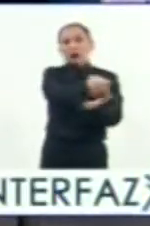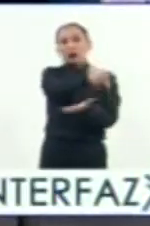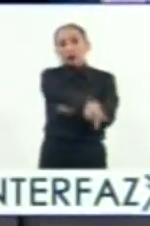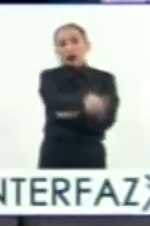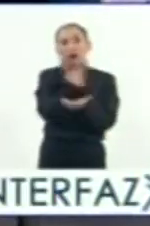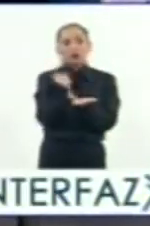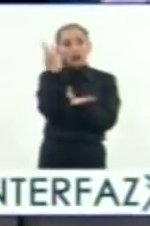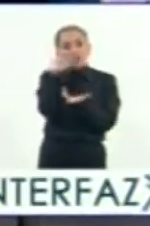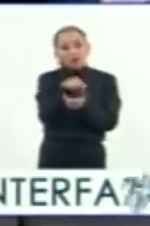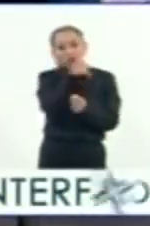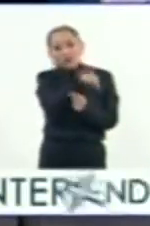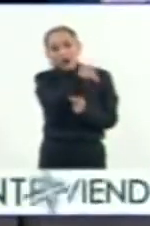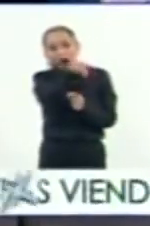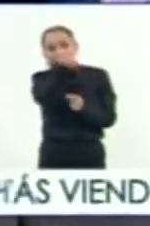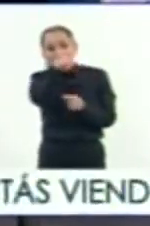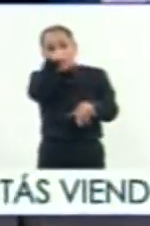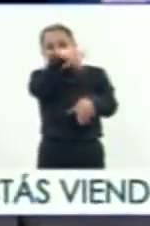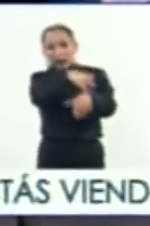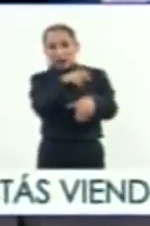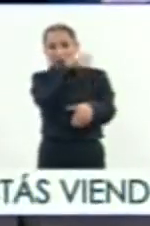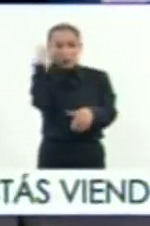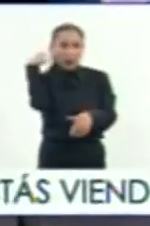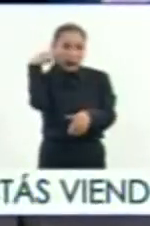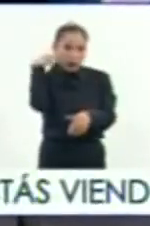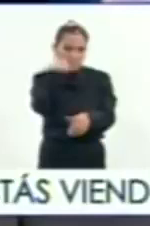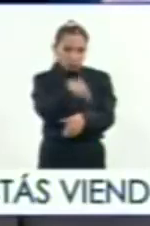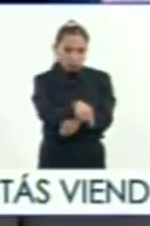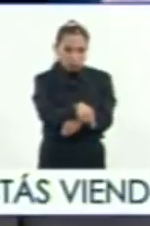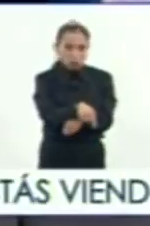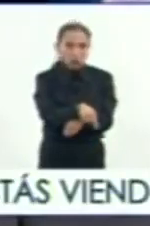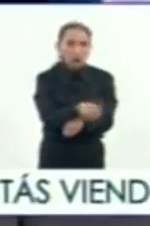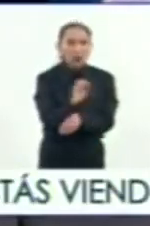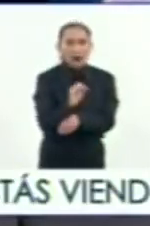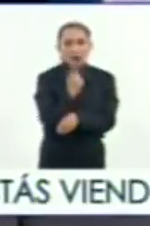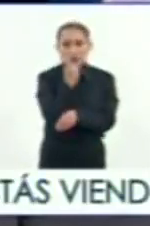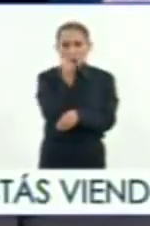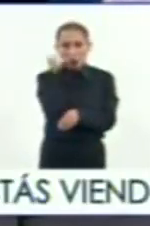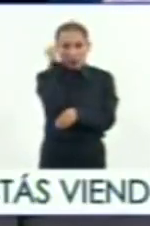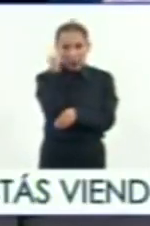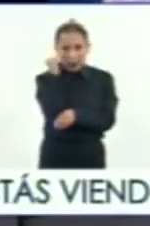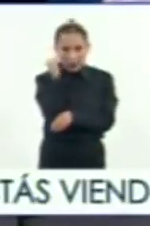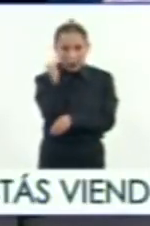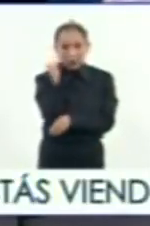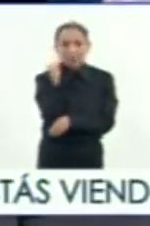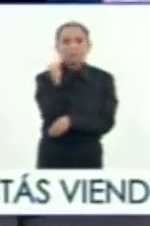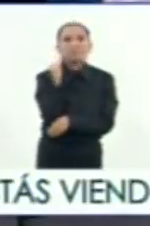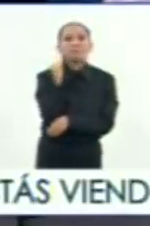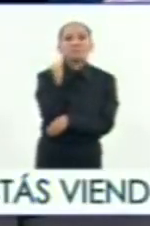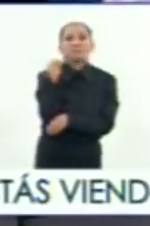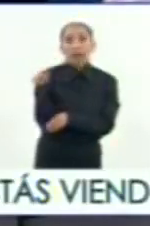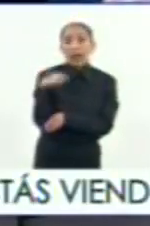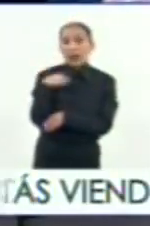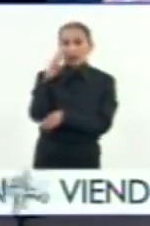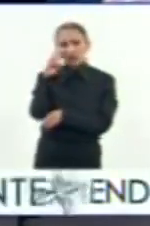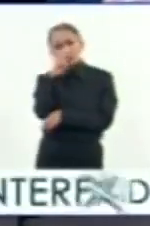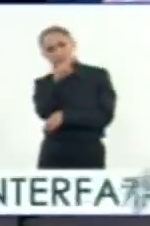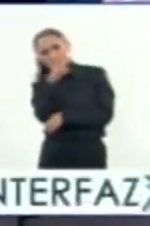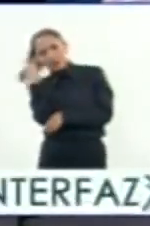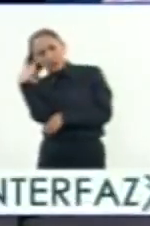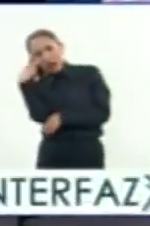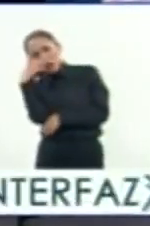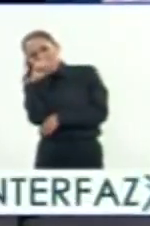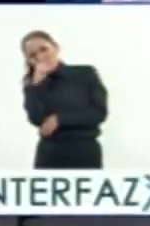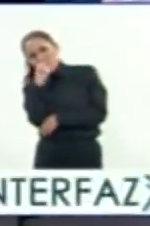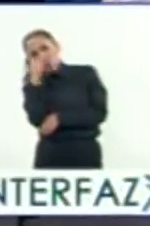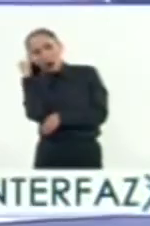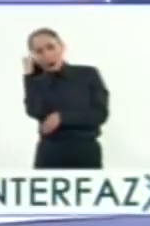su expedición tocando Veracruz el 21 de abril, bueno, él ha visto la costa de Veracruz el